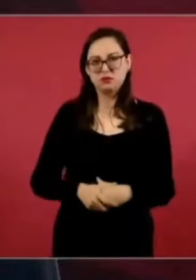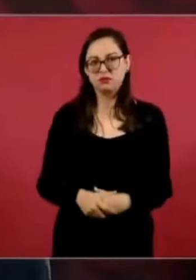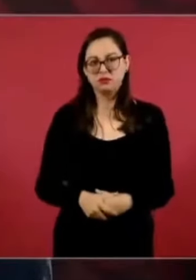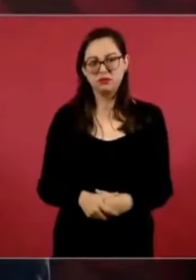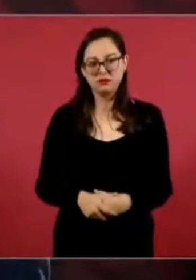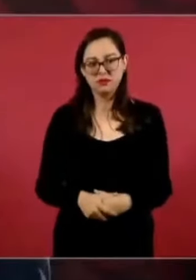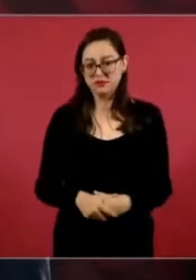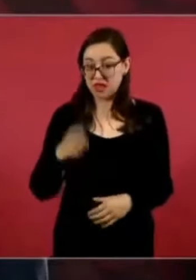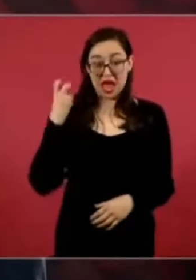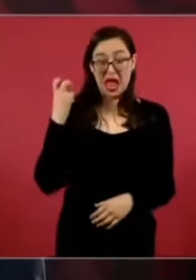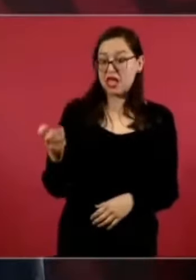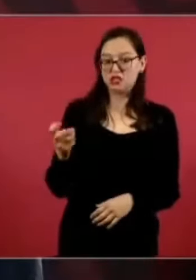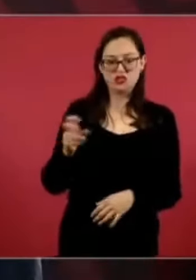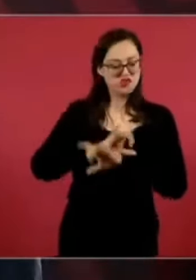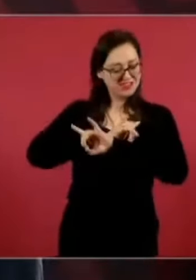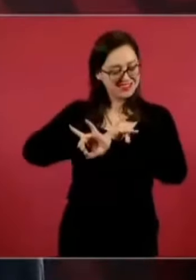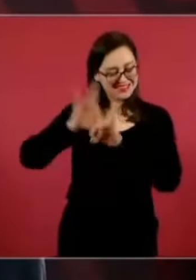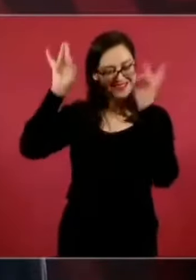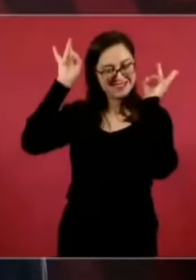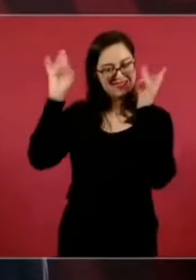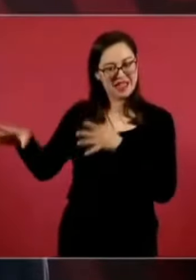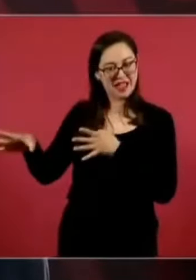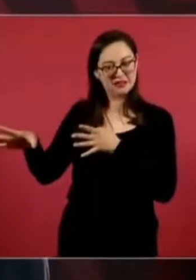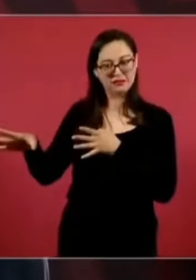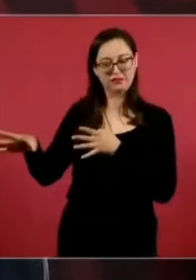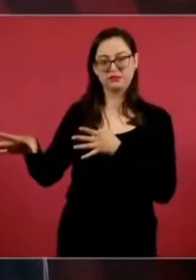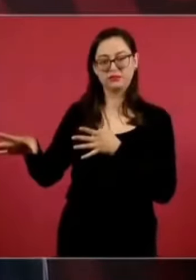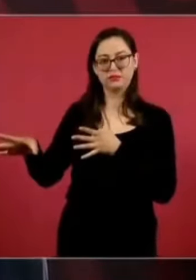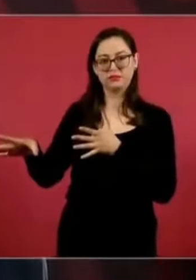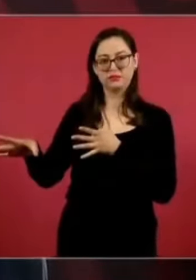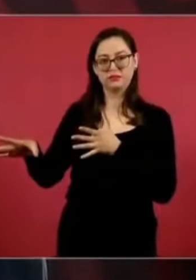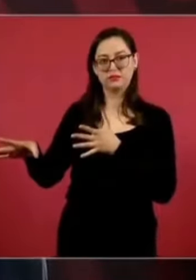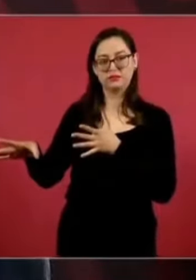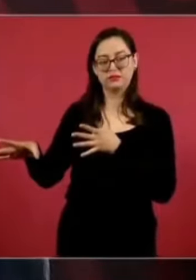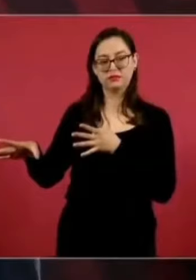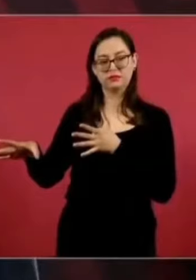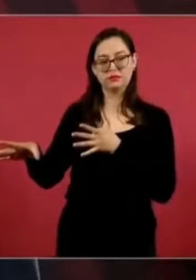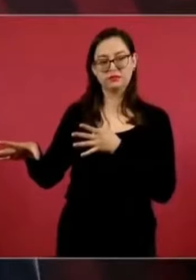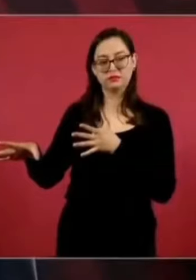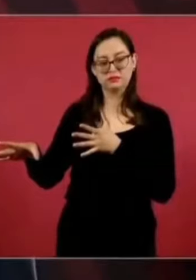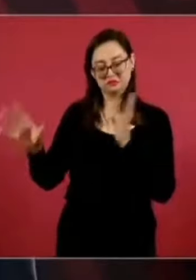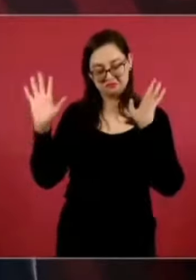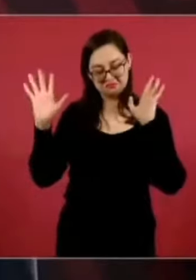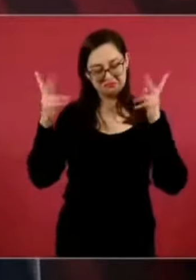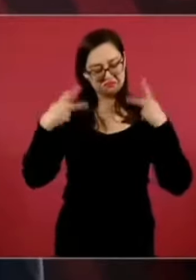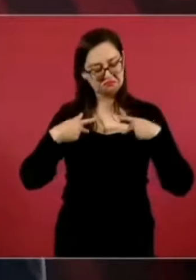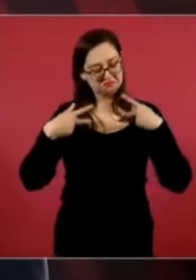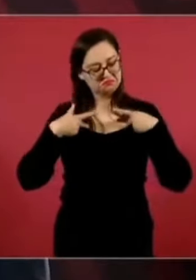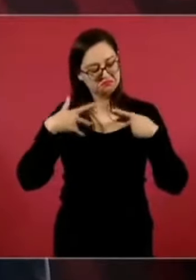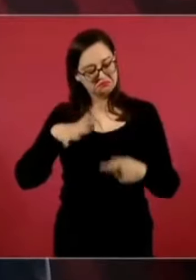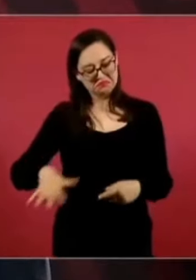Eso no se quiere ya y que lo decida el pueblo,